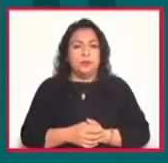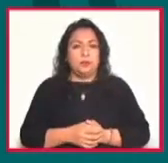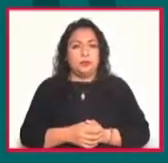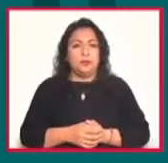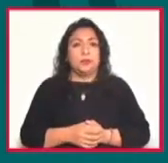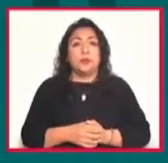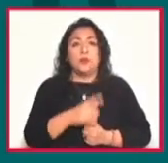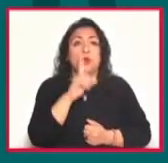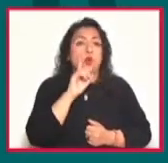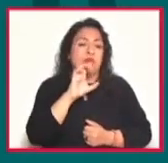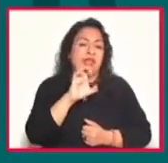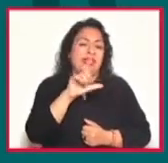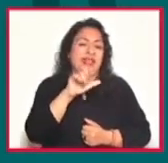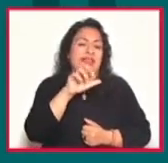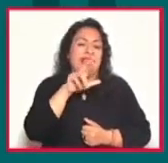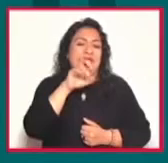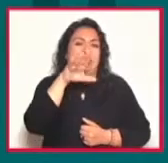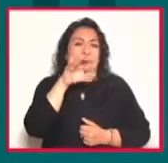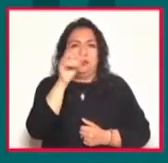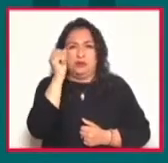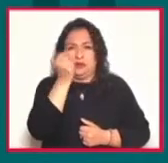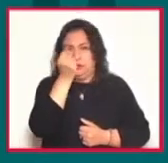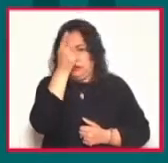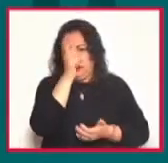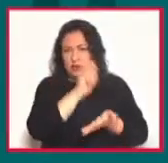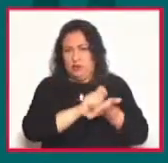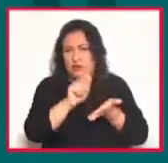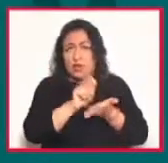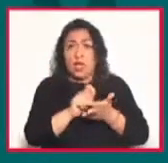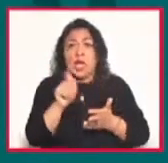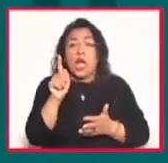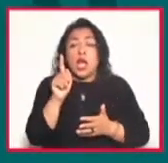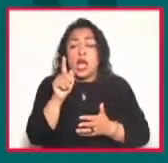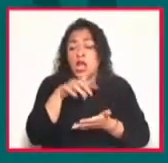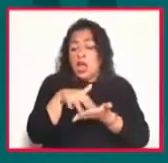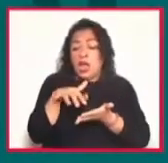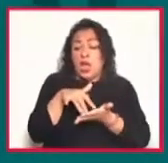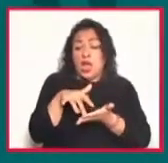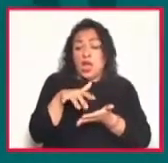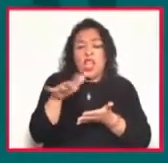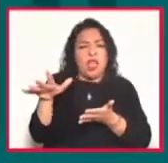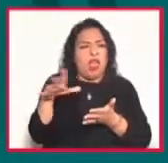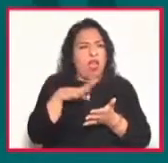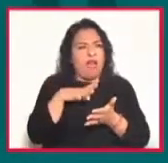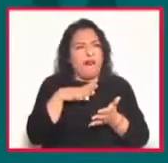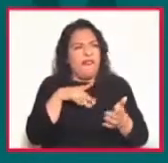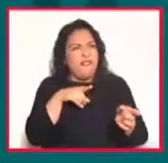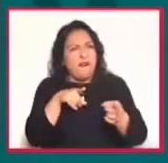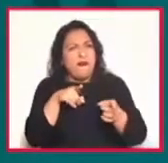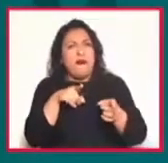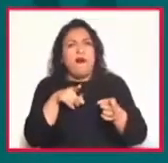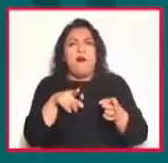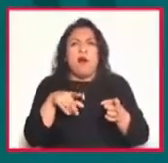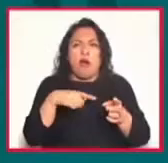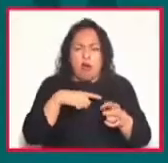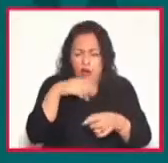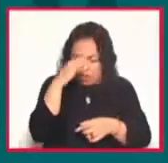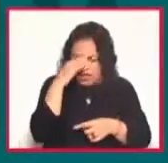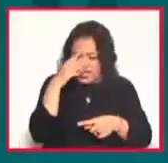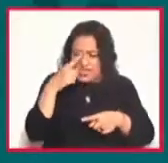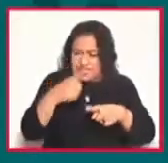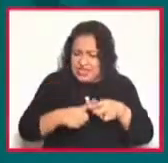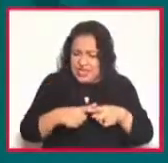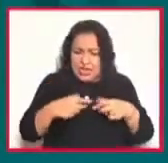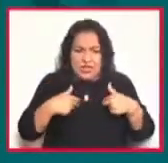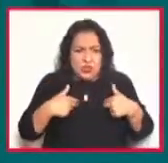Clarice Lispector es una autora a la que no se lee impunemente. Ella desafía, instiga, invita a reflexionar sobre quiénes son los seres